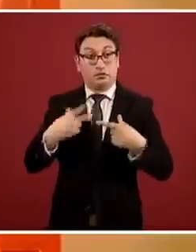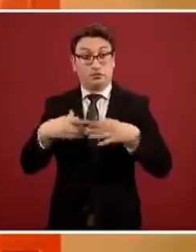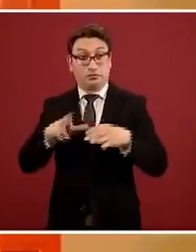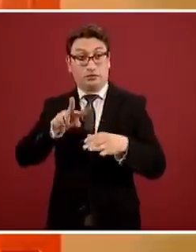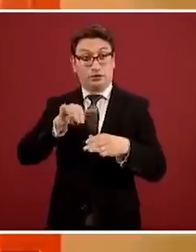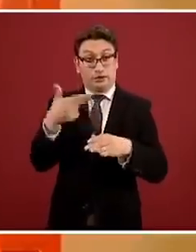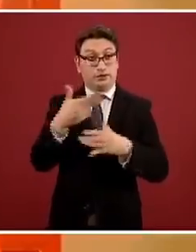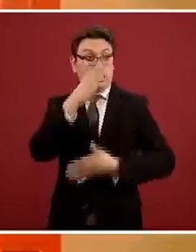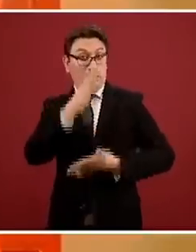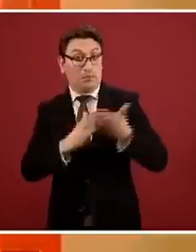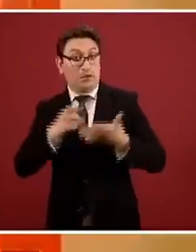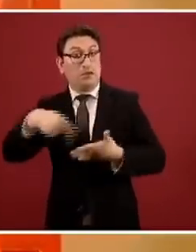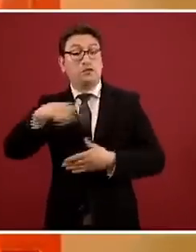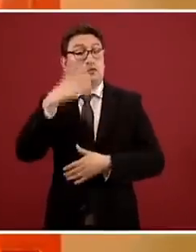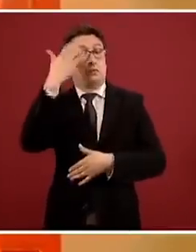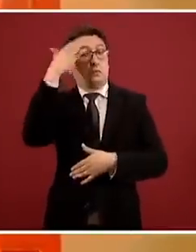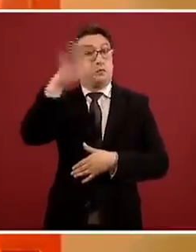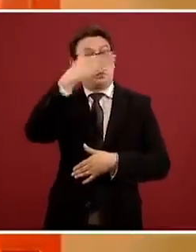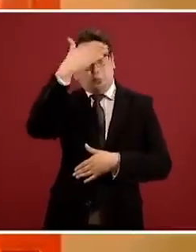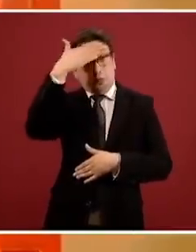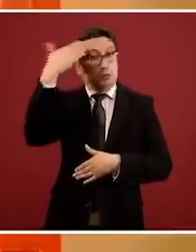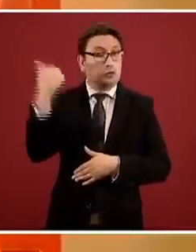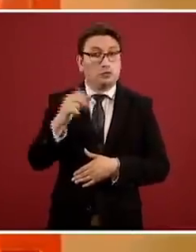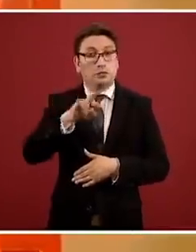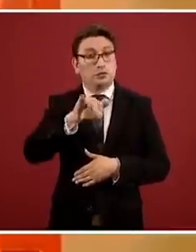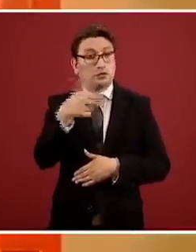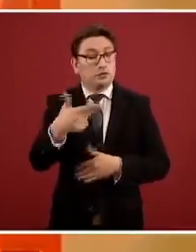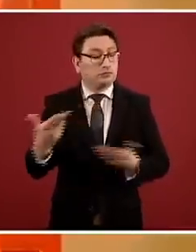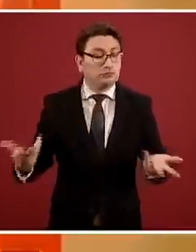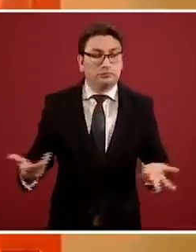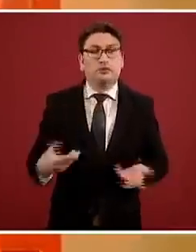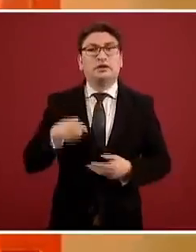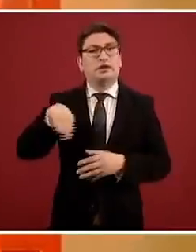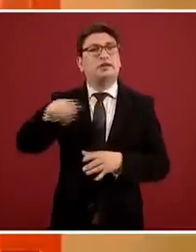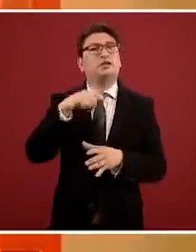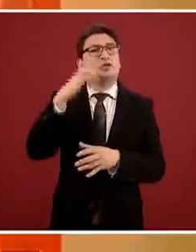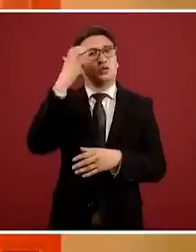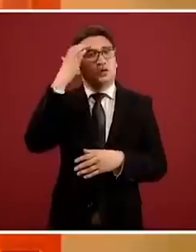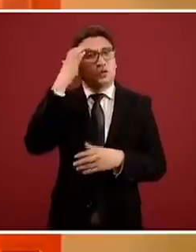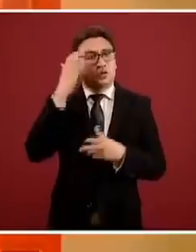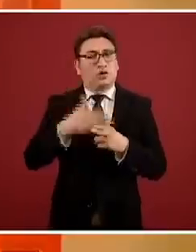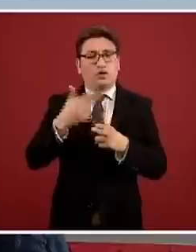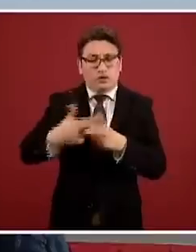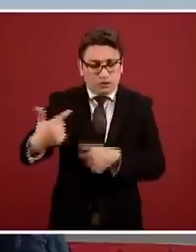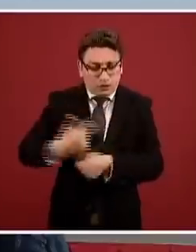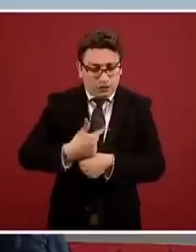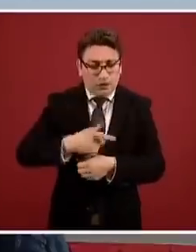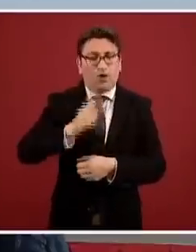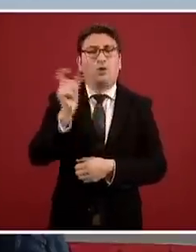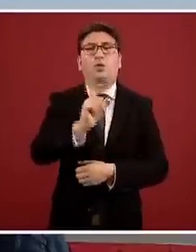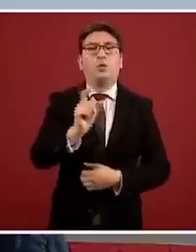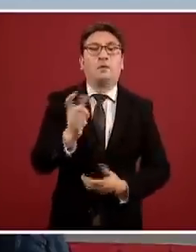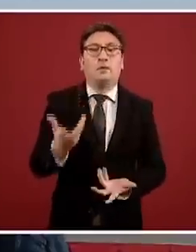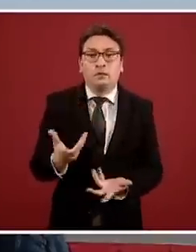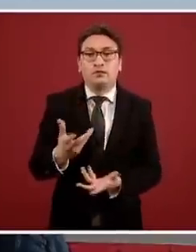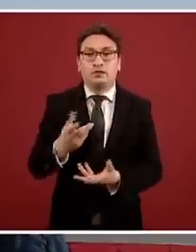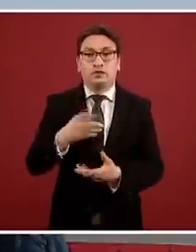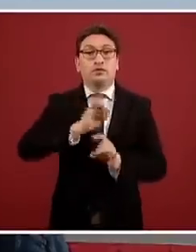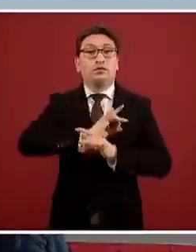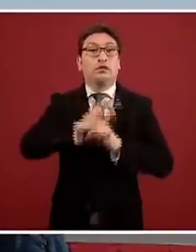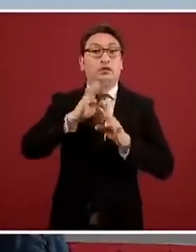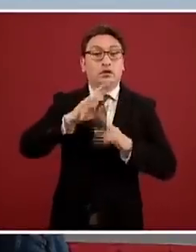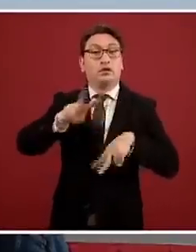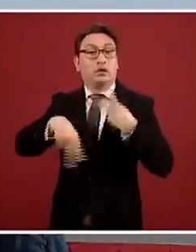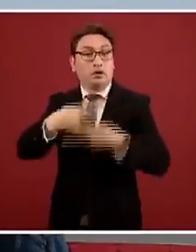VIH desconocen que viven con VIH. Y lo conocen solamente cuando se presentan por primera vez a una unidad